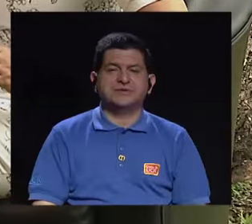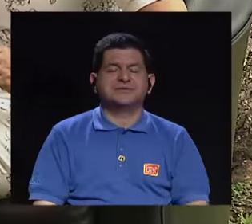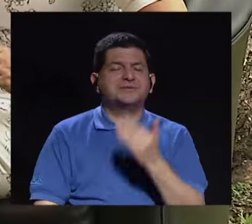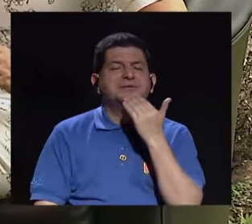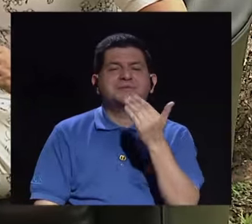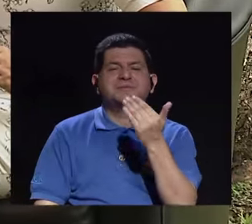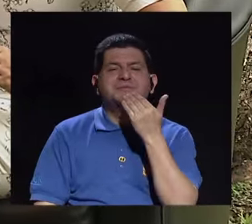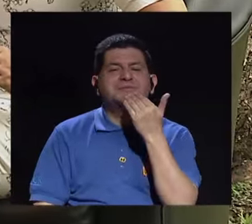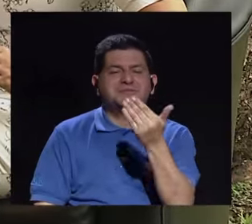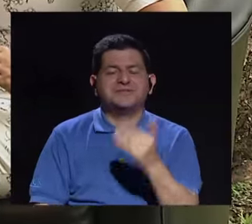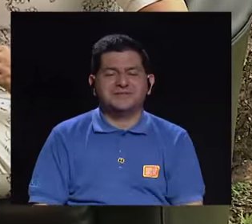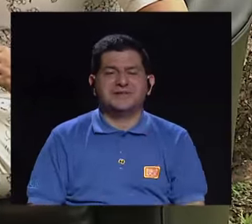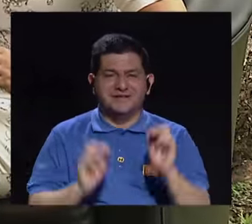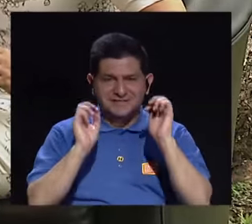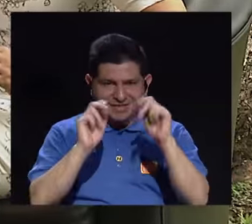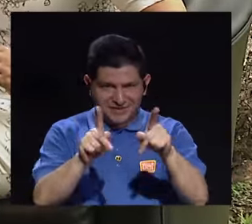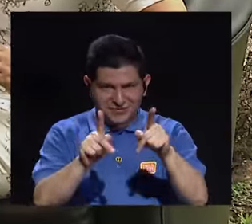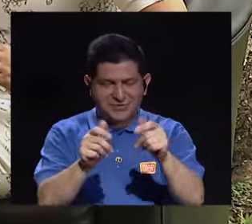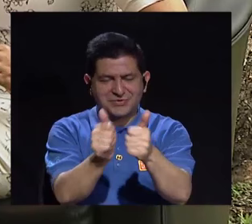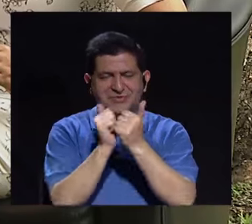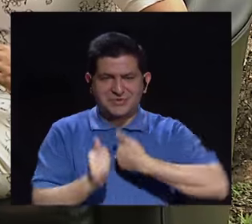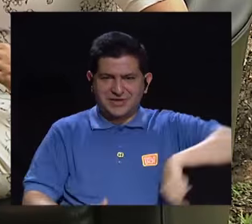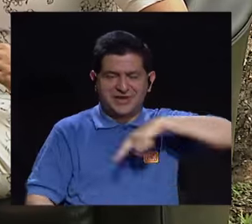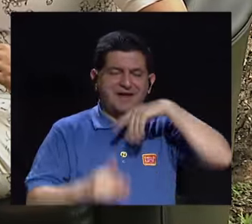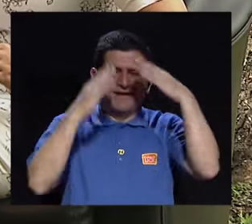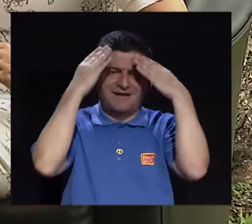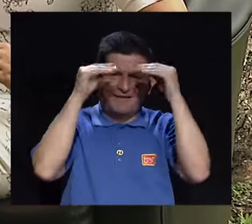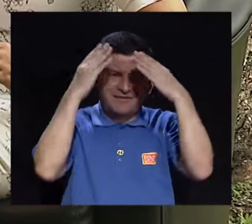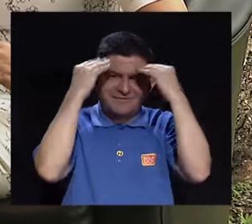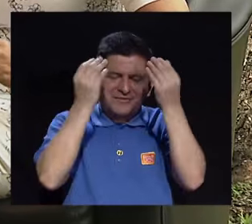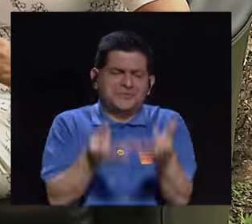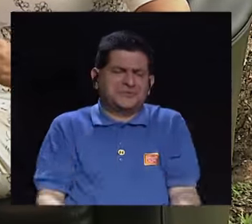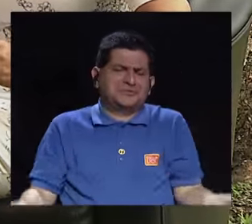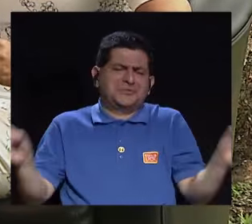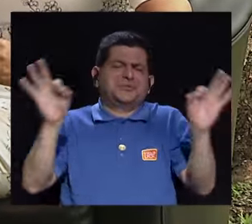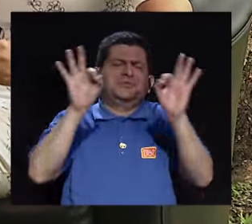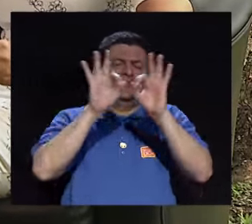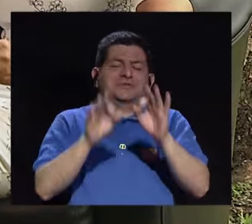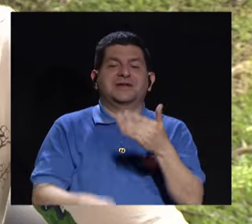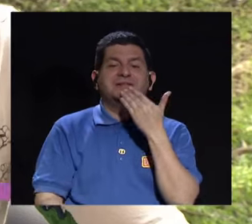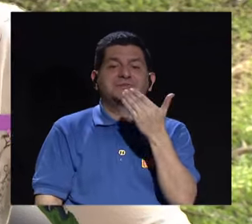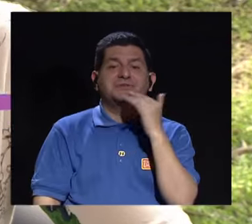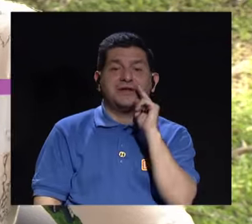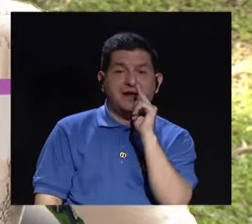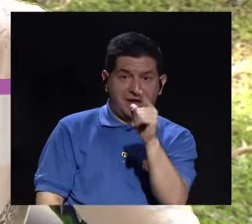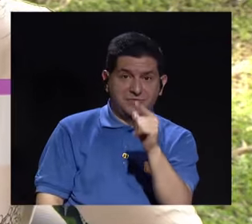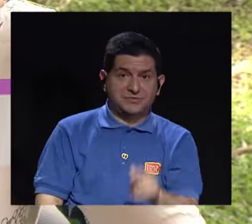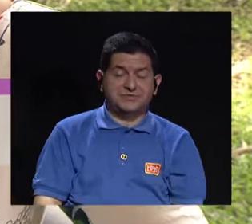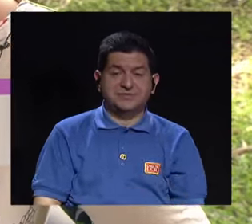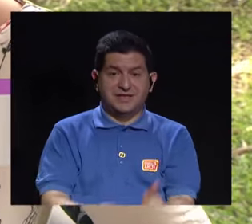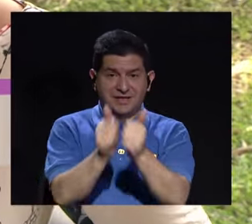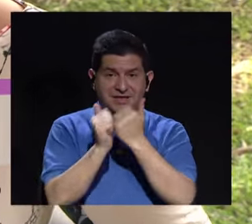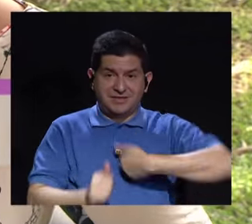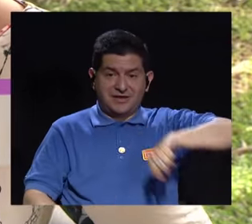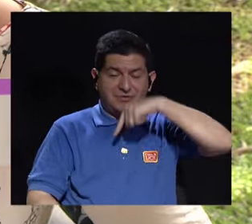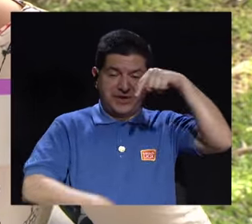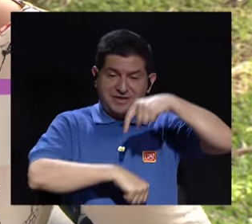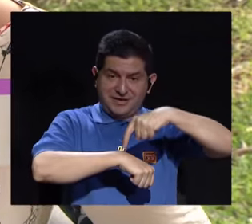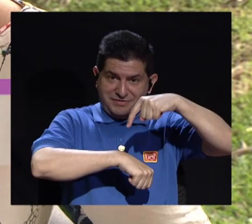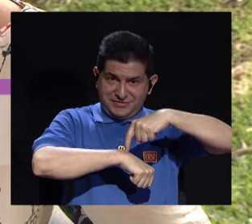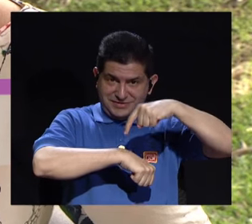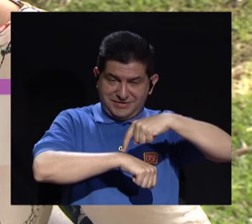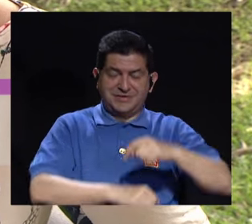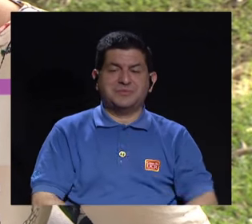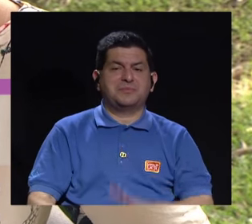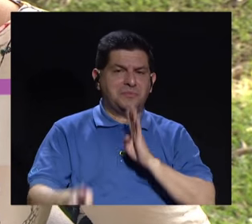agradecerle este espacio, su compañía y esta información tan importante. También agradecerles a ustedes que nos hayan acompañado este